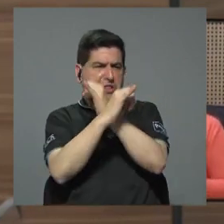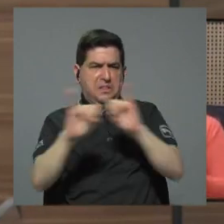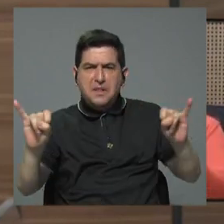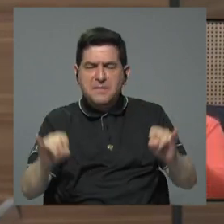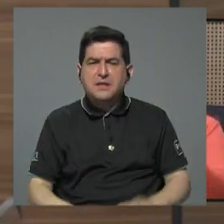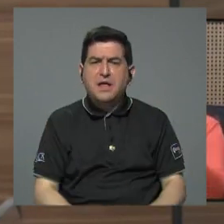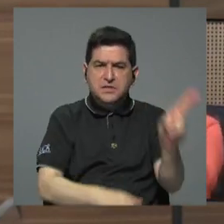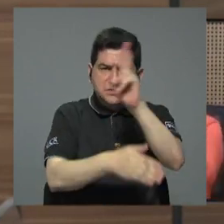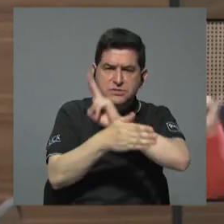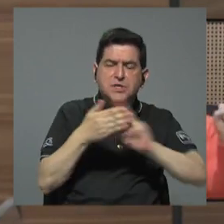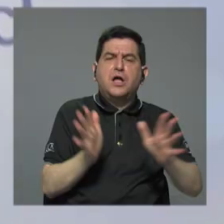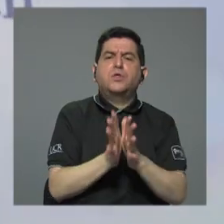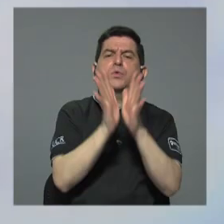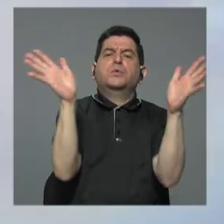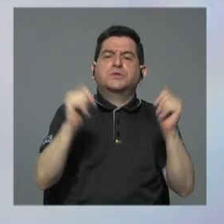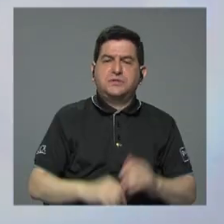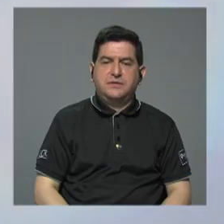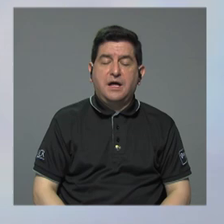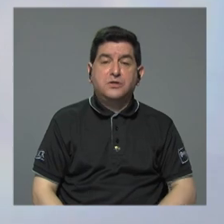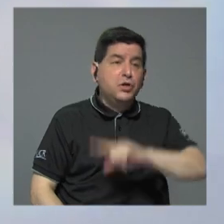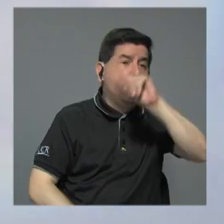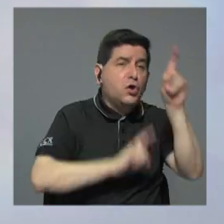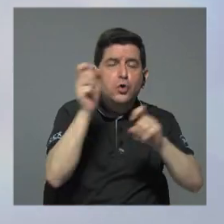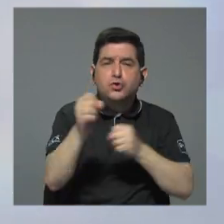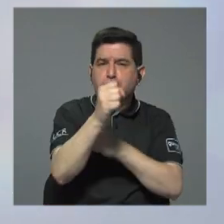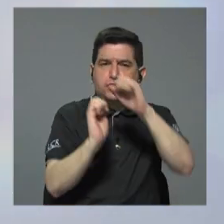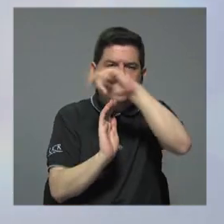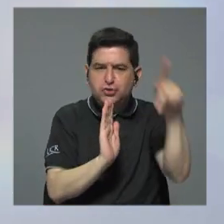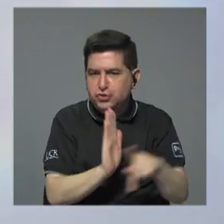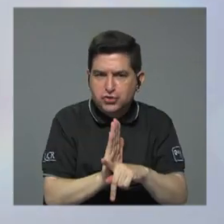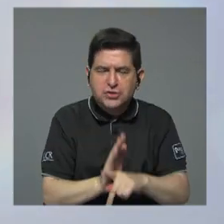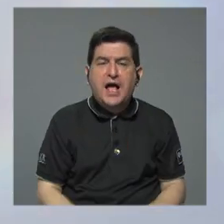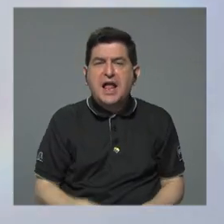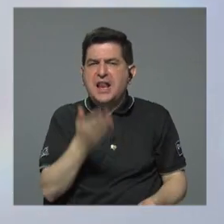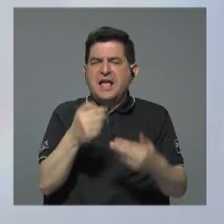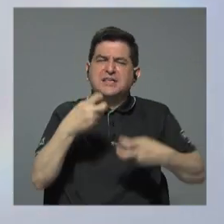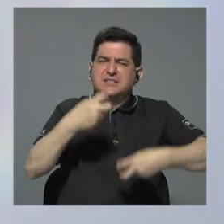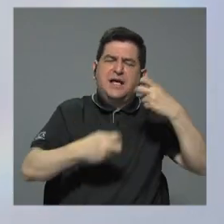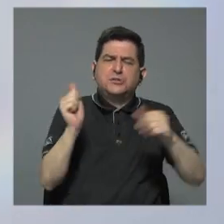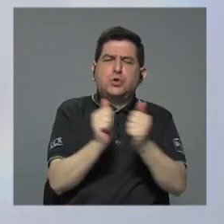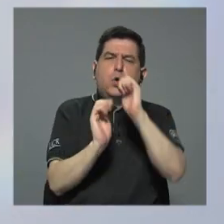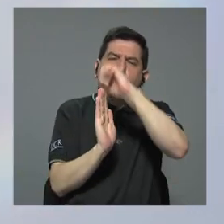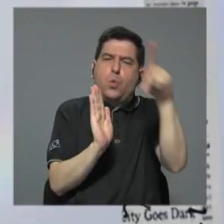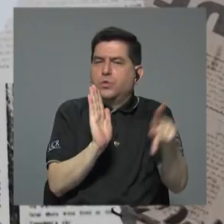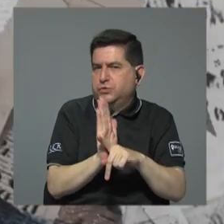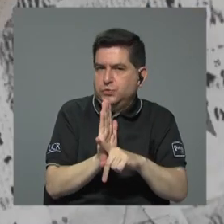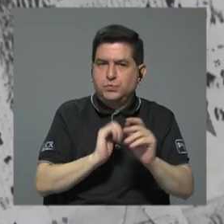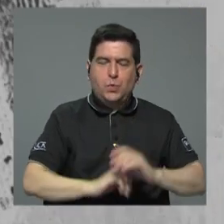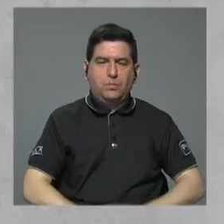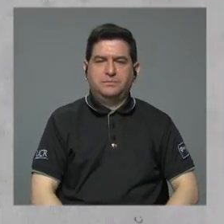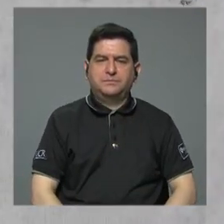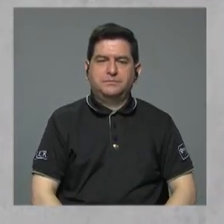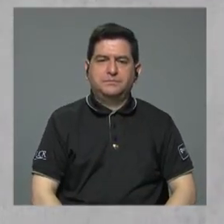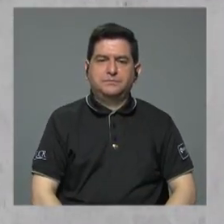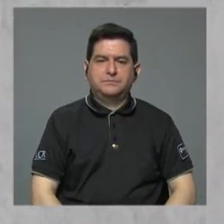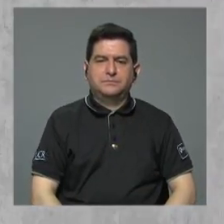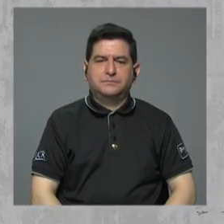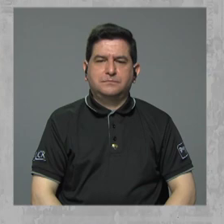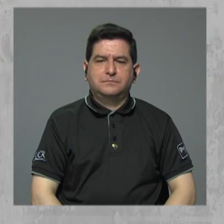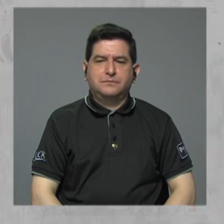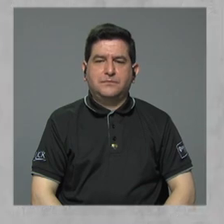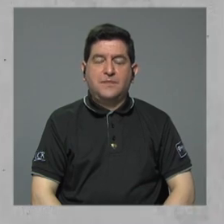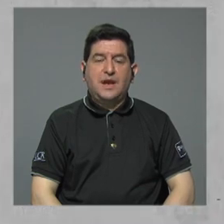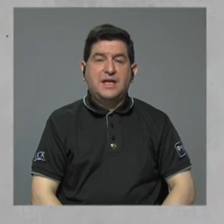de las universidades públicas consultado a sala constitucional por posibles roces con la Constitución Política Si encuentra